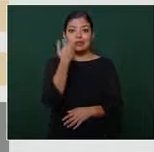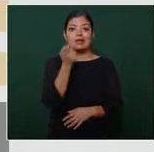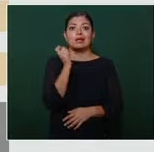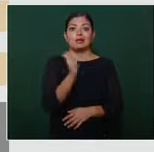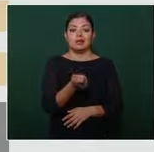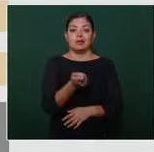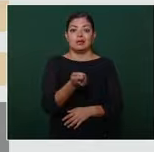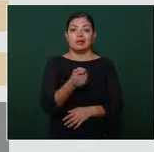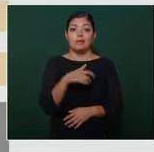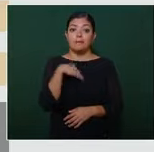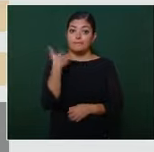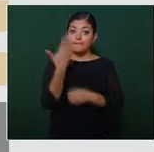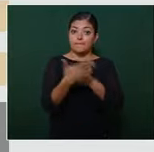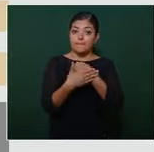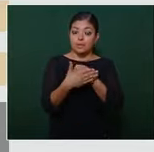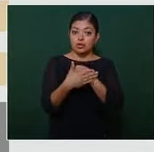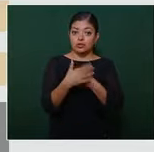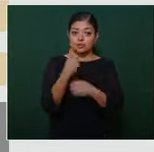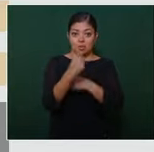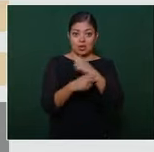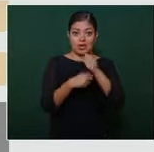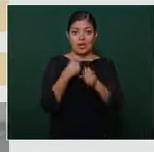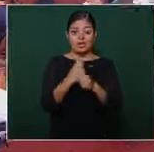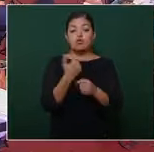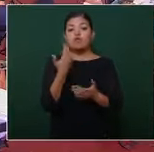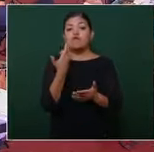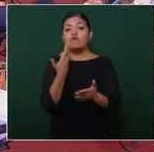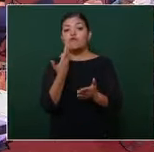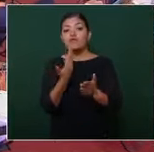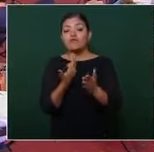el año próximo los recursos que hagan falta